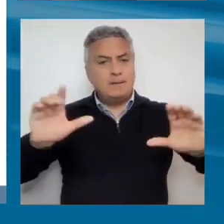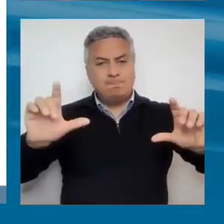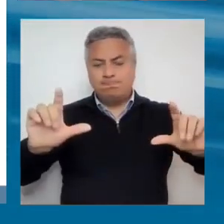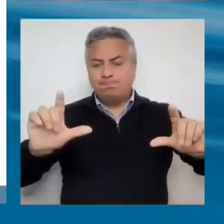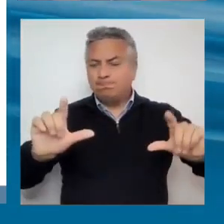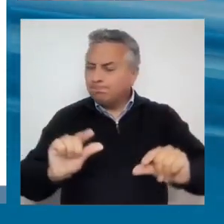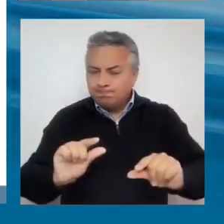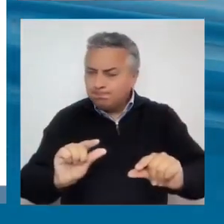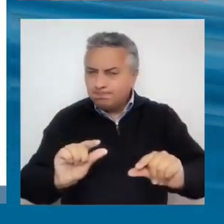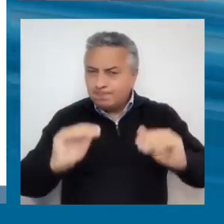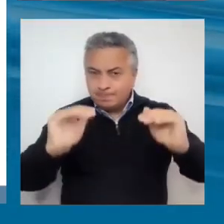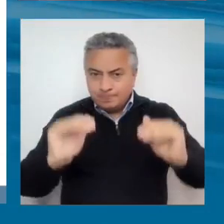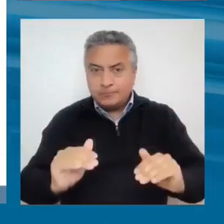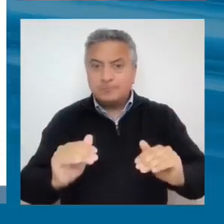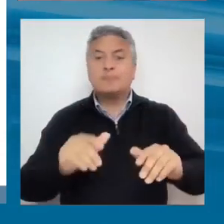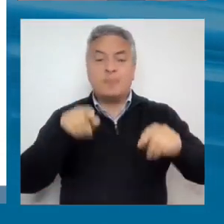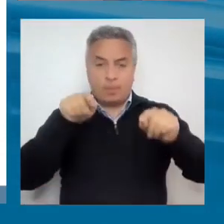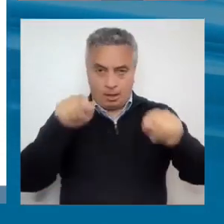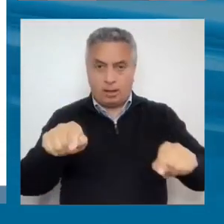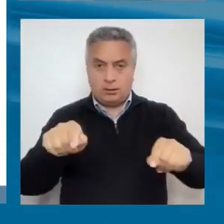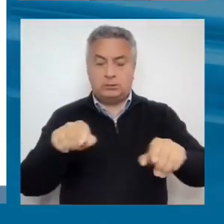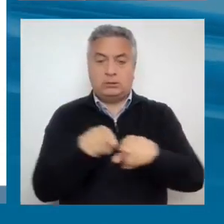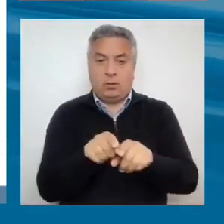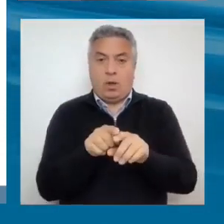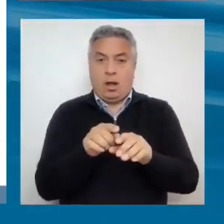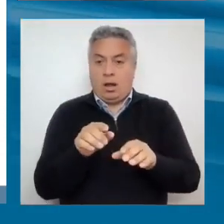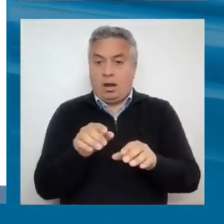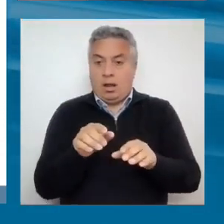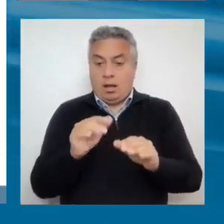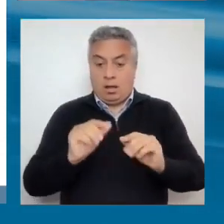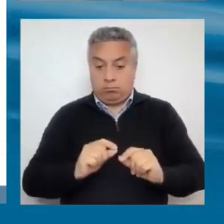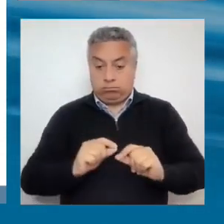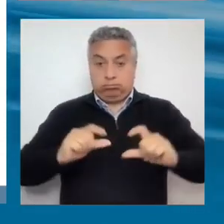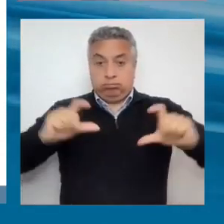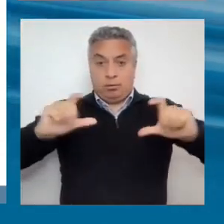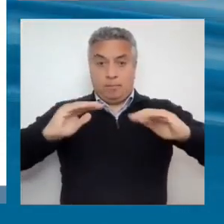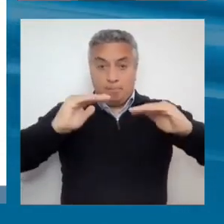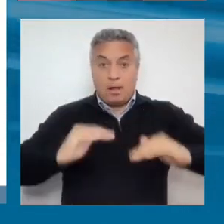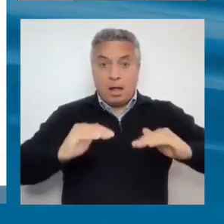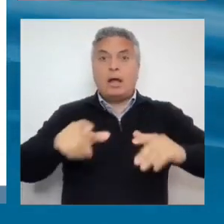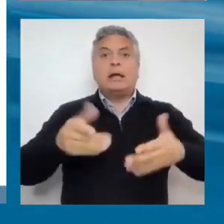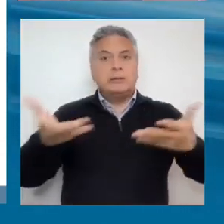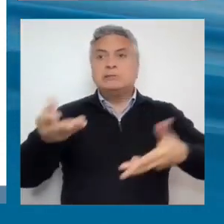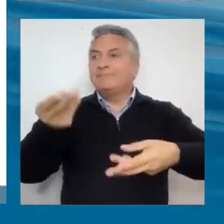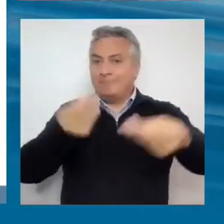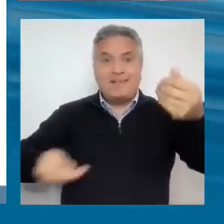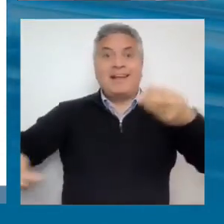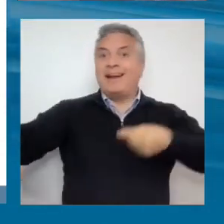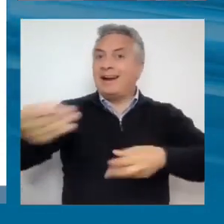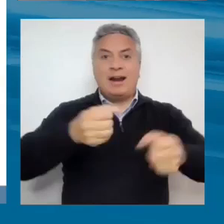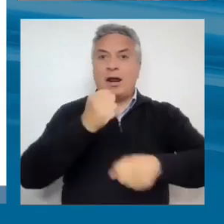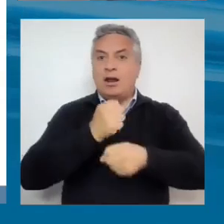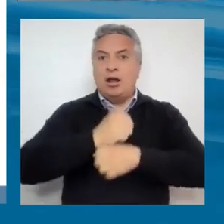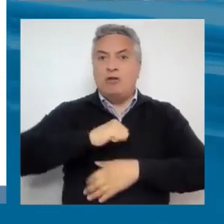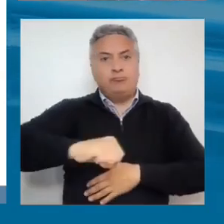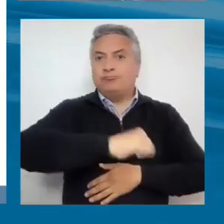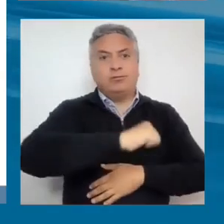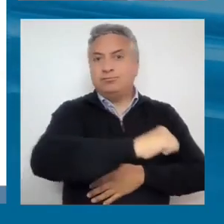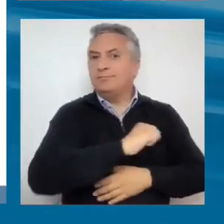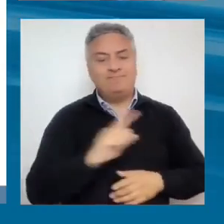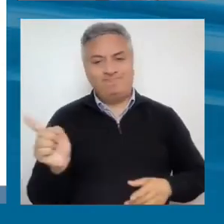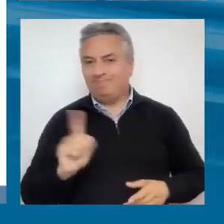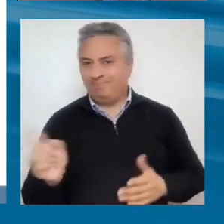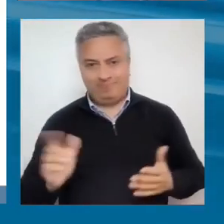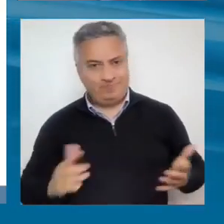porque una tasa de crecimiento promedio baja significa un mercado laboral poco dinámico. Es muy diferente